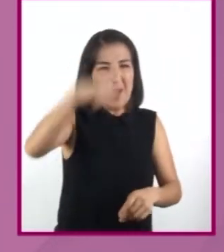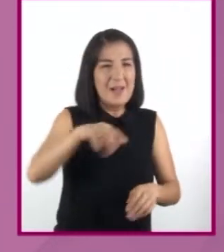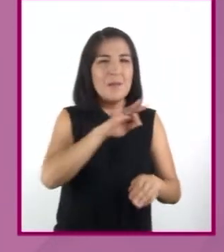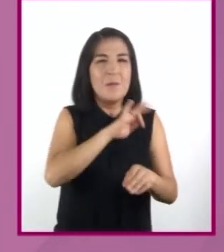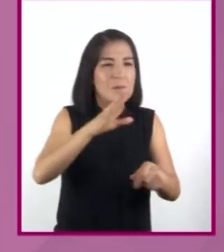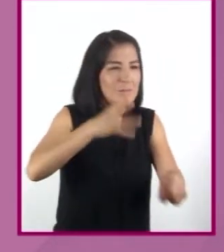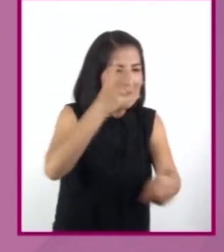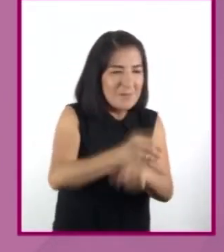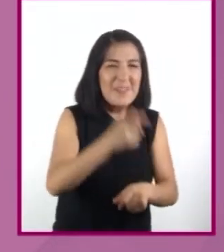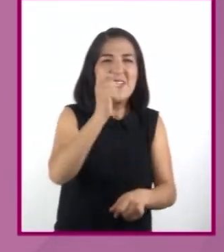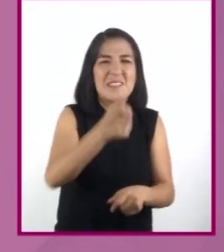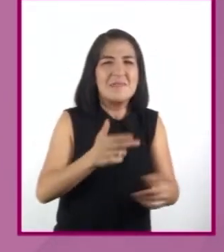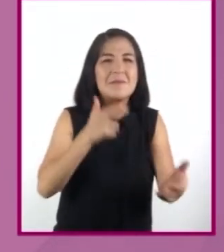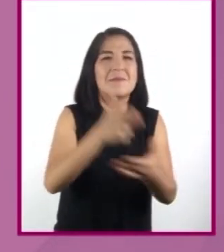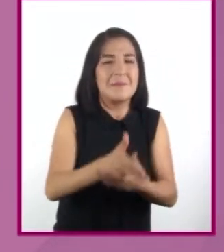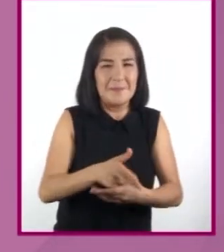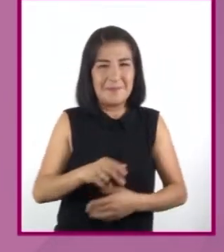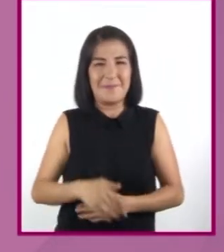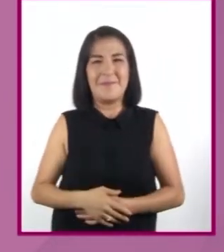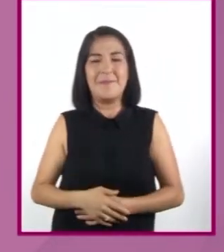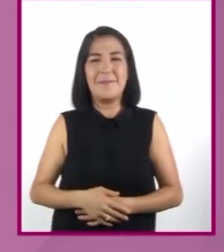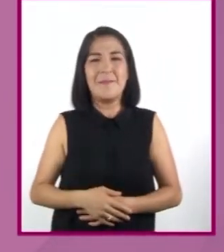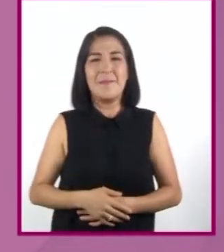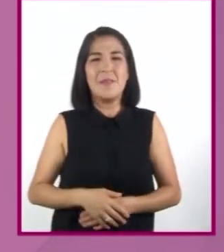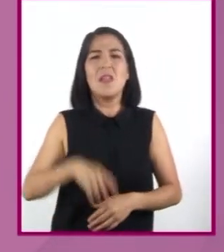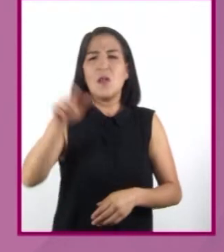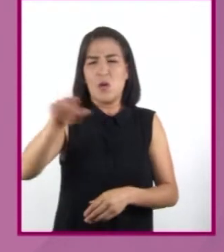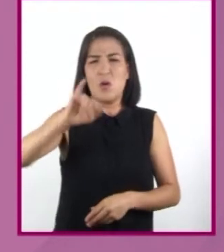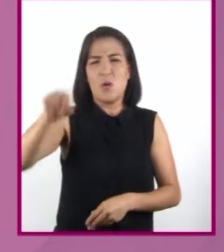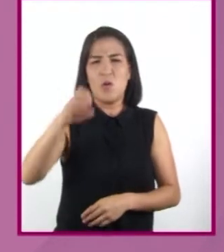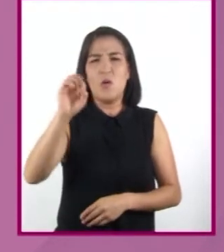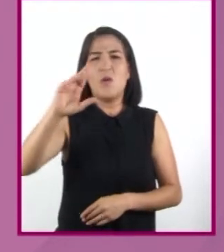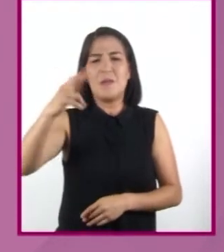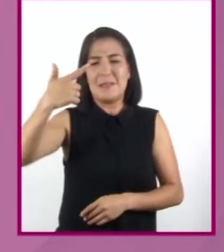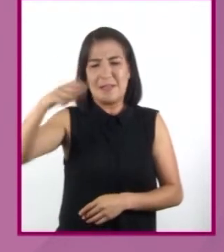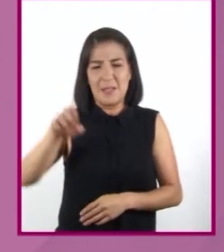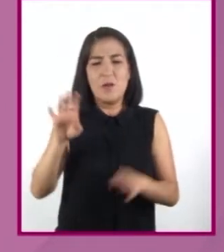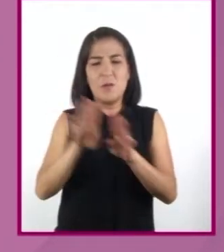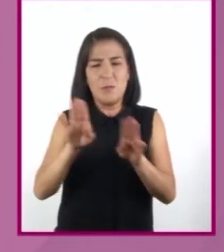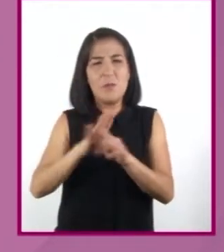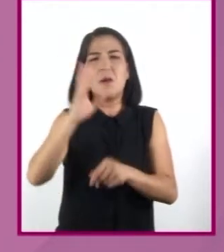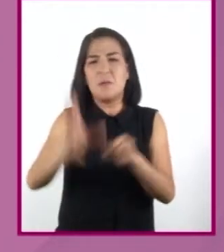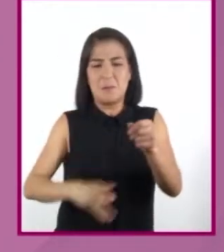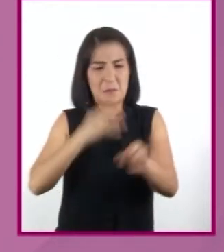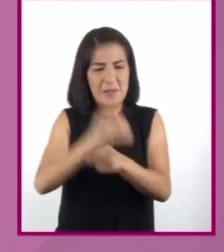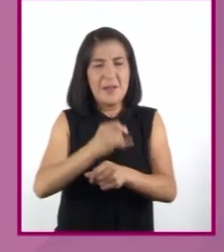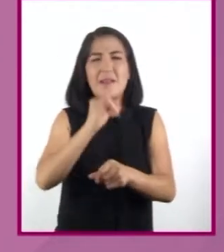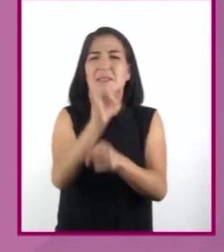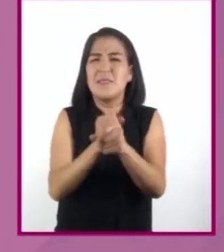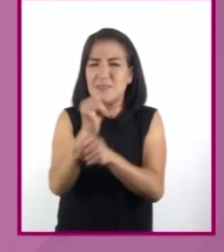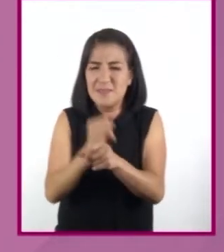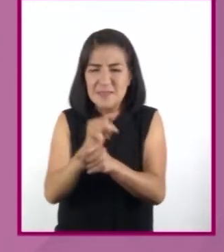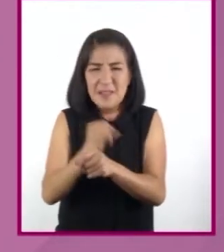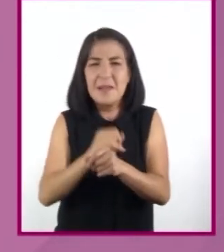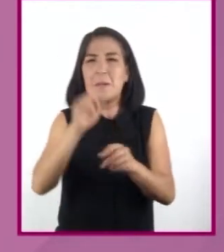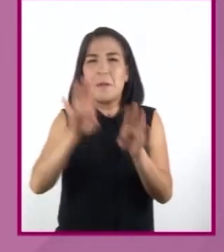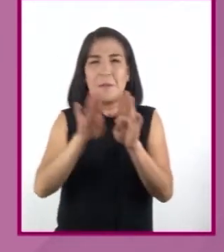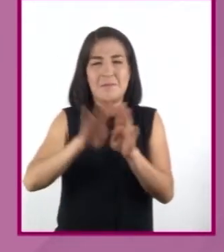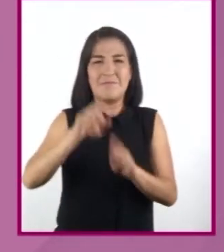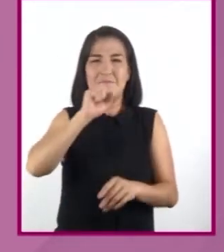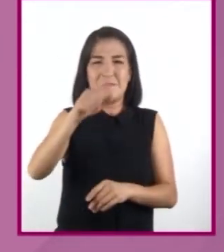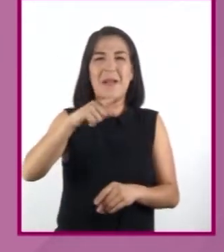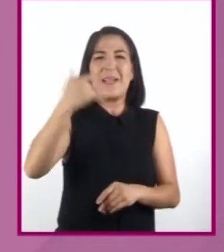resolverlo. Jorge Luis Borges nos propone leer, como historia de detectives, El Quijote de la Mancha.